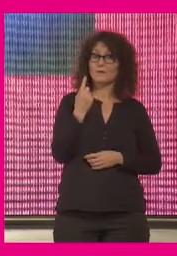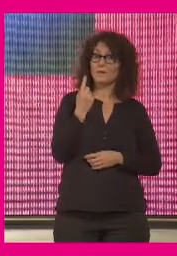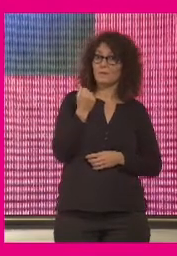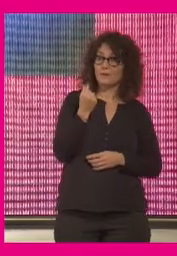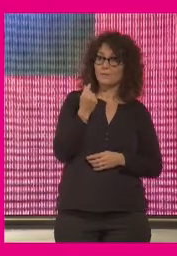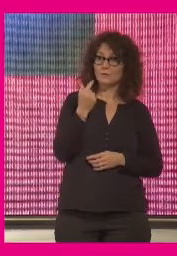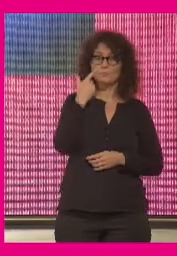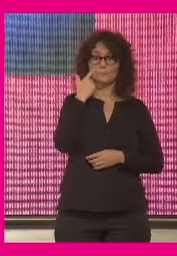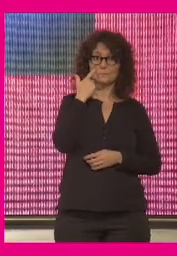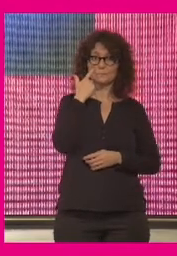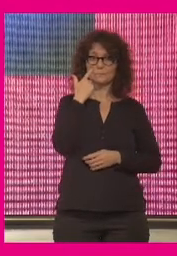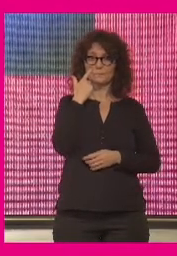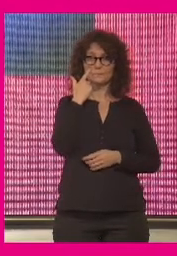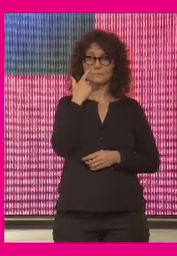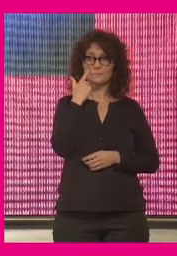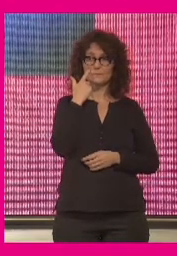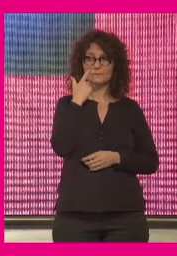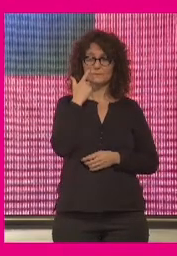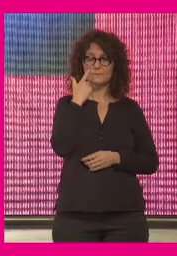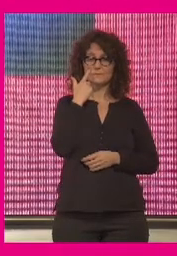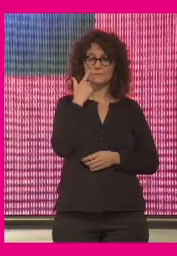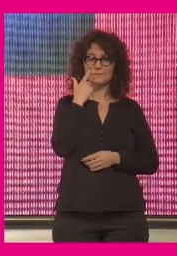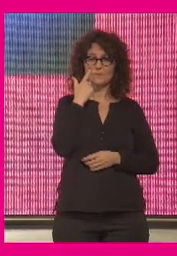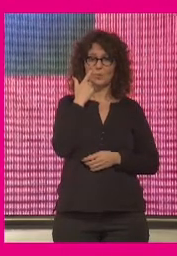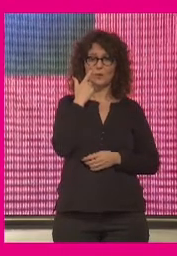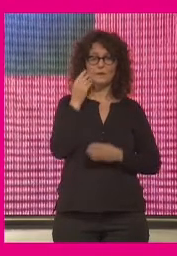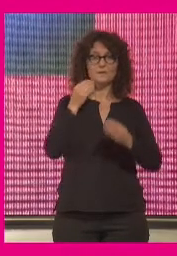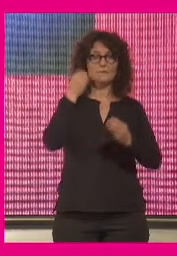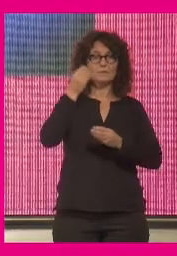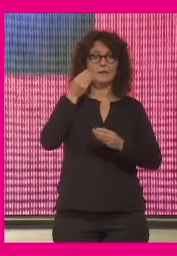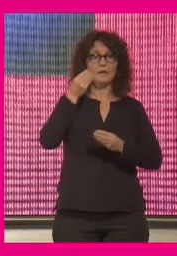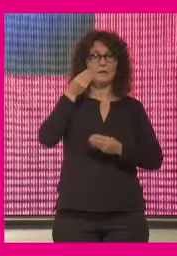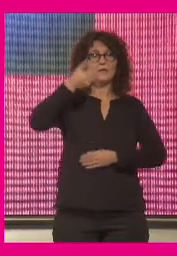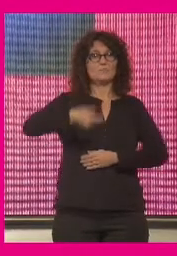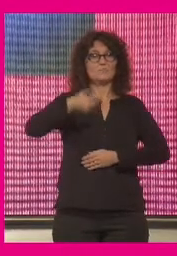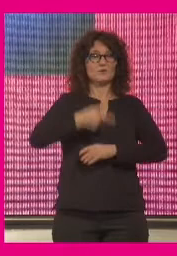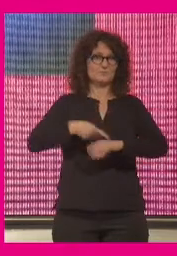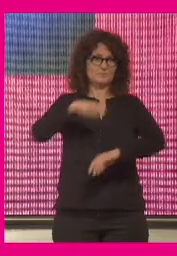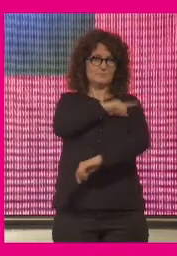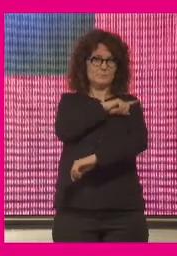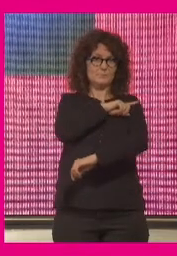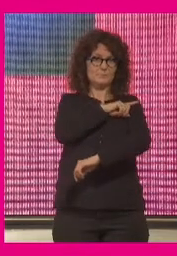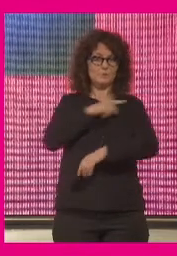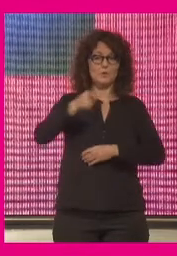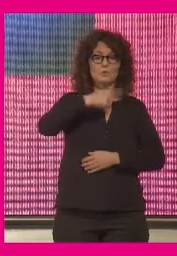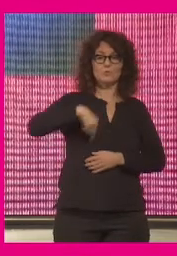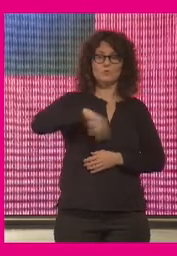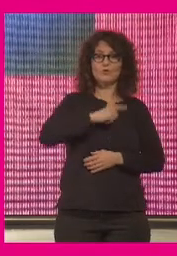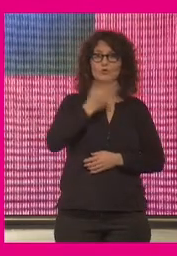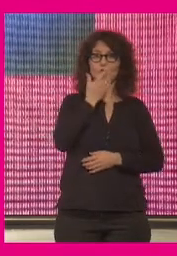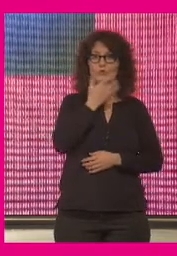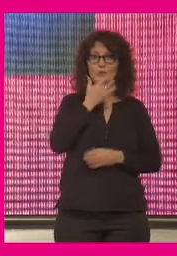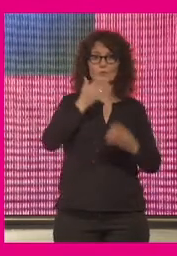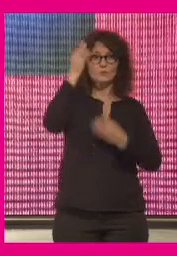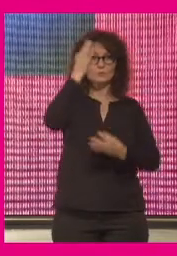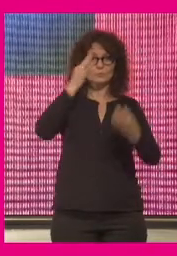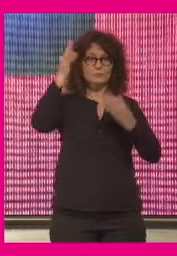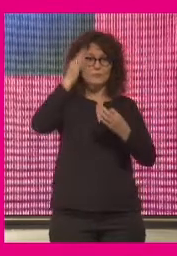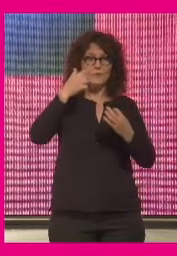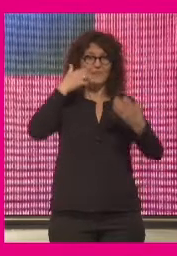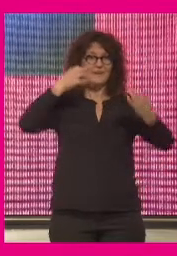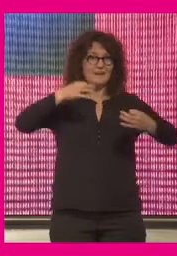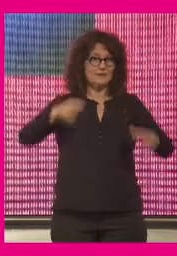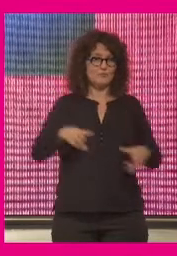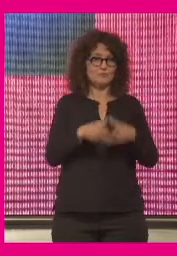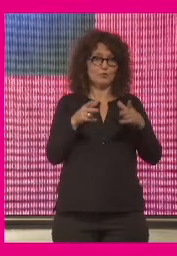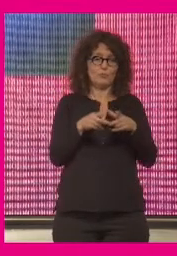vigilancia está sobrevalorada que realmente no tenemos un conocimiento tan exhaustivo de la realidad